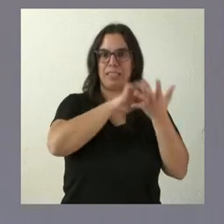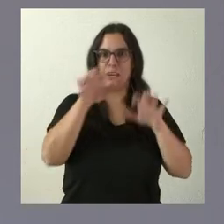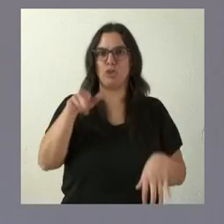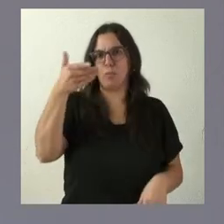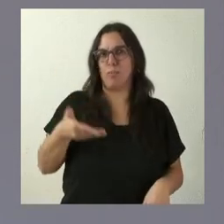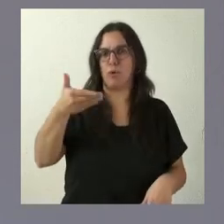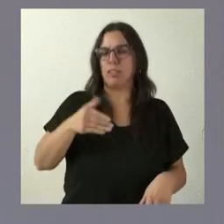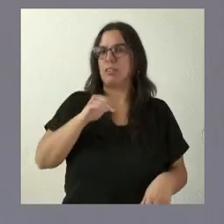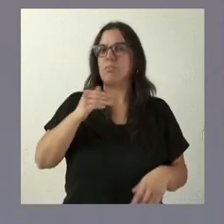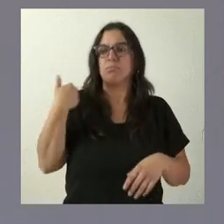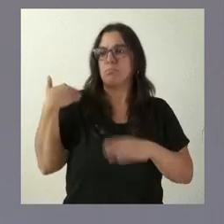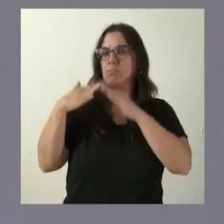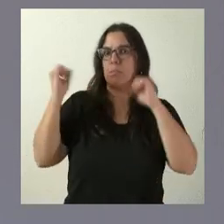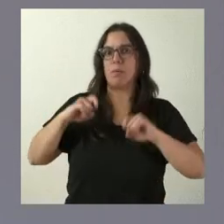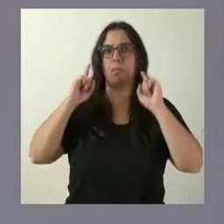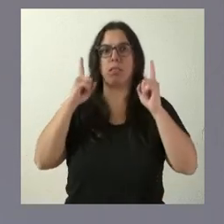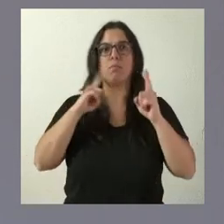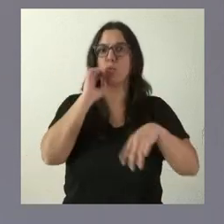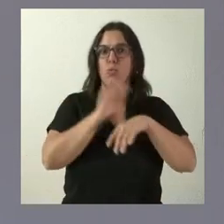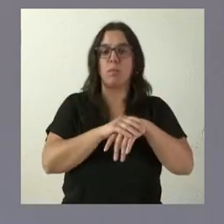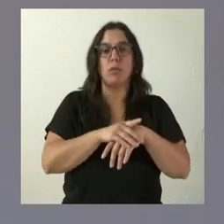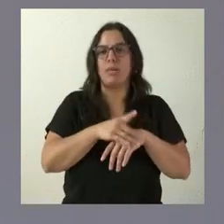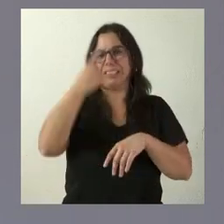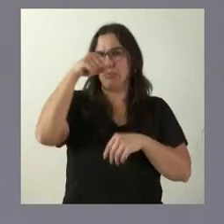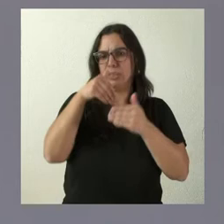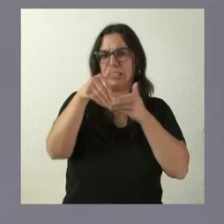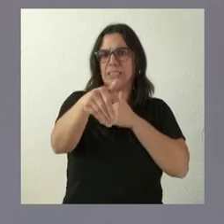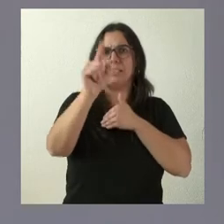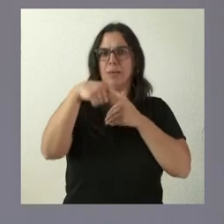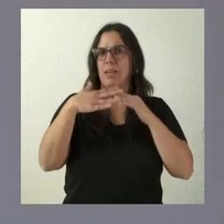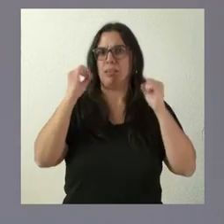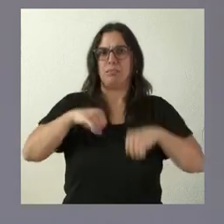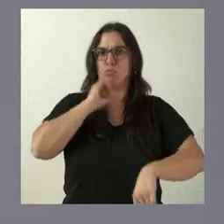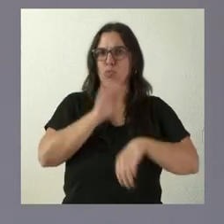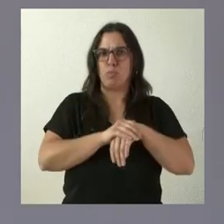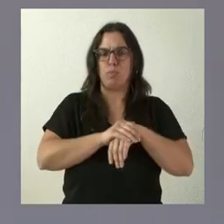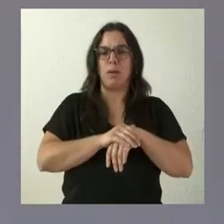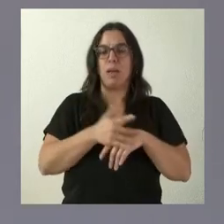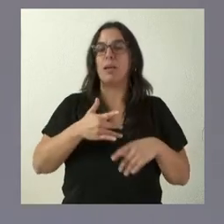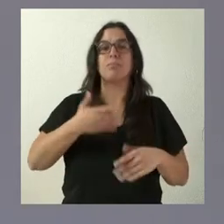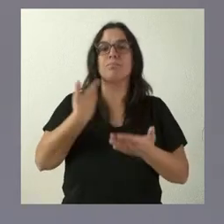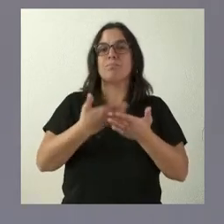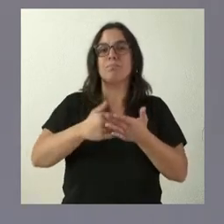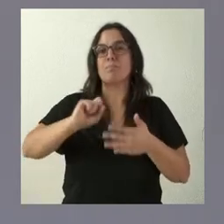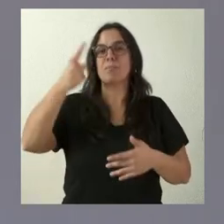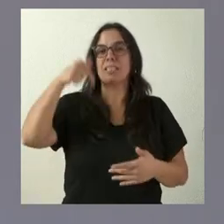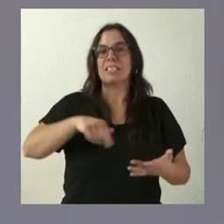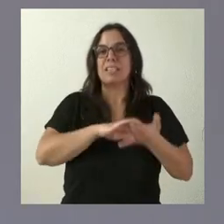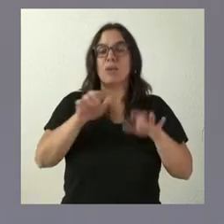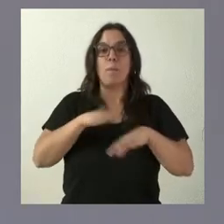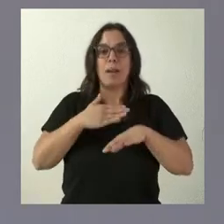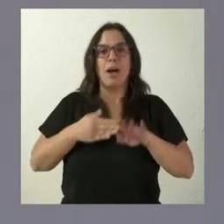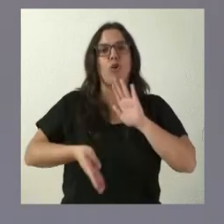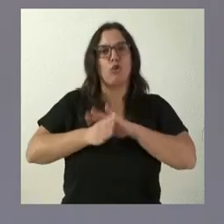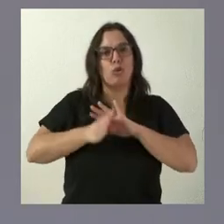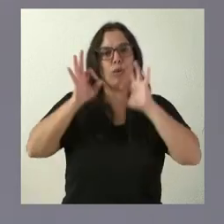cumpliendo lo que estaba previsto y estamos convencidos que se va a seguir cumpliendo en el futuro. Y la principal garantía que tiene Castilla y León para seguir apostando